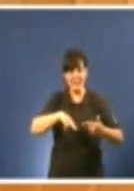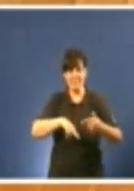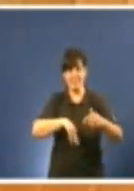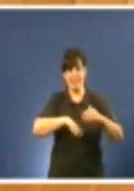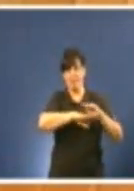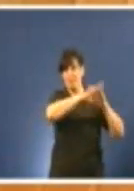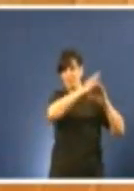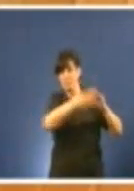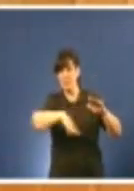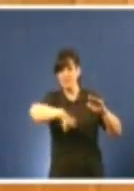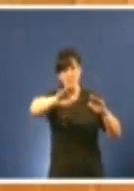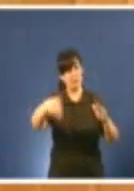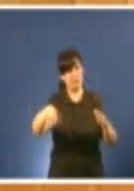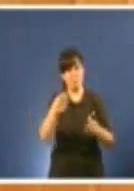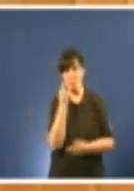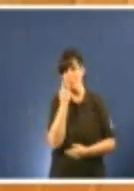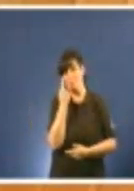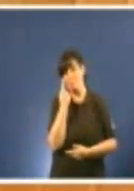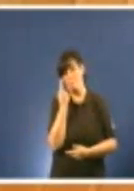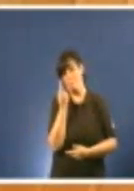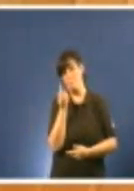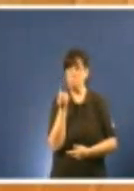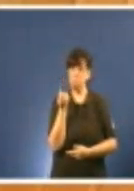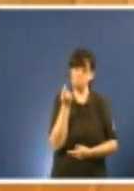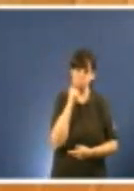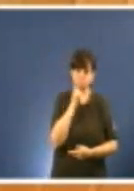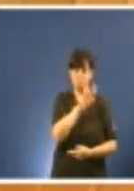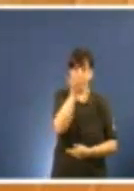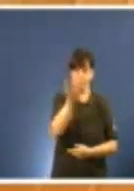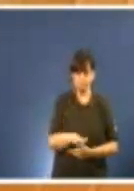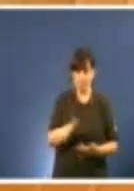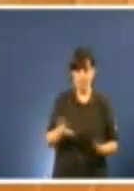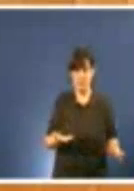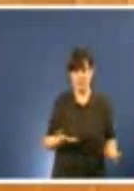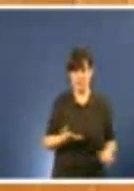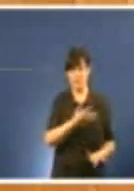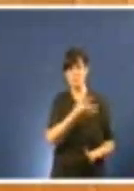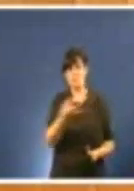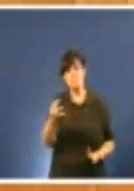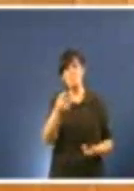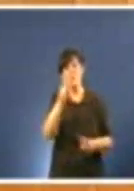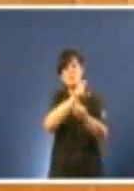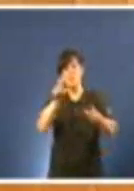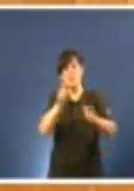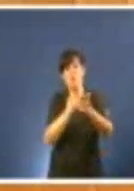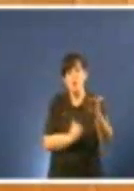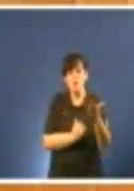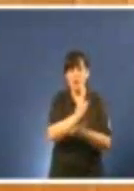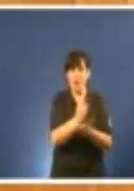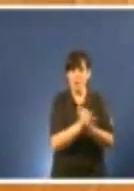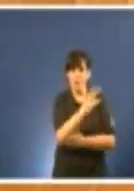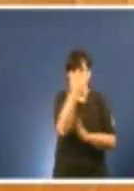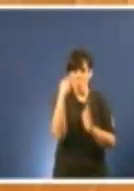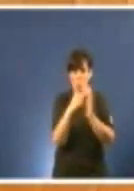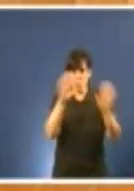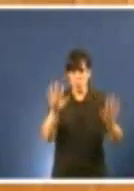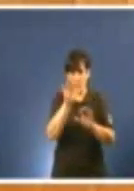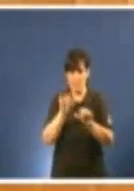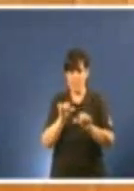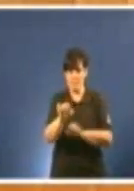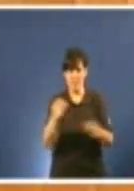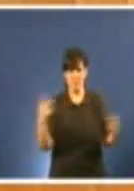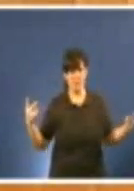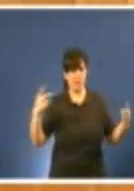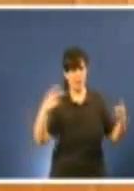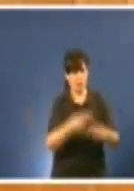consecuencia destas políticas de recoctes que está a pagar a clase traballadora a la brega no ano 2010, en Galiza deixase ver unha gran